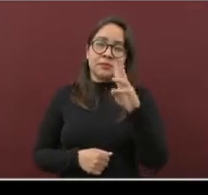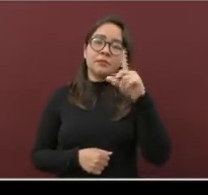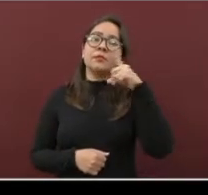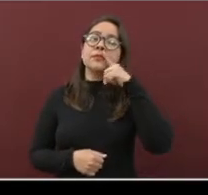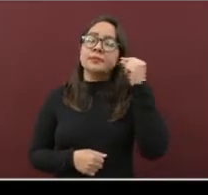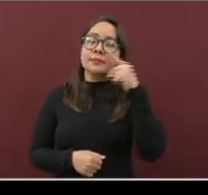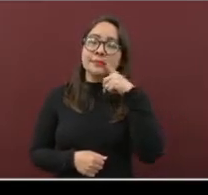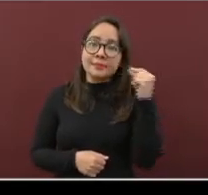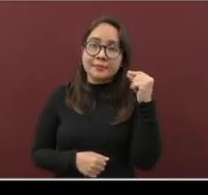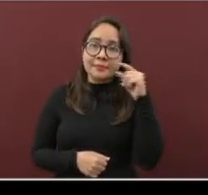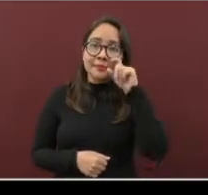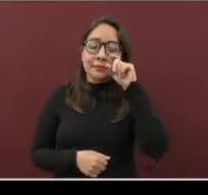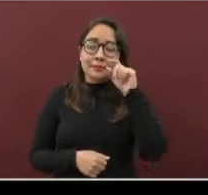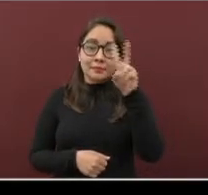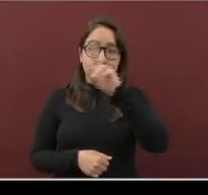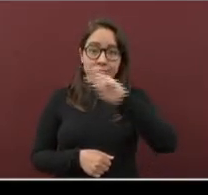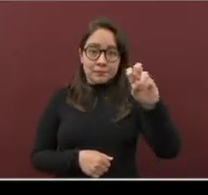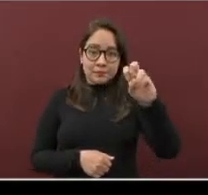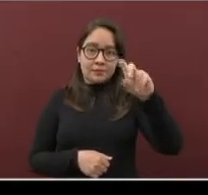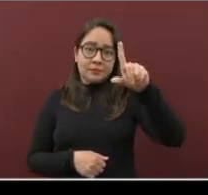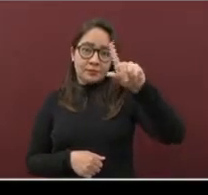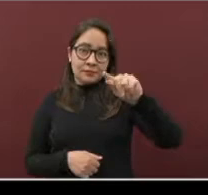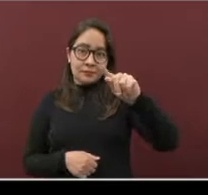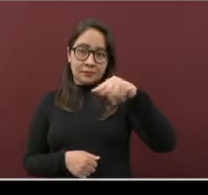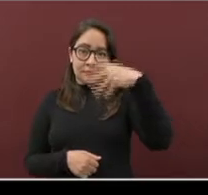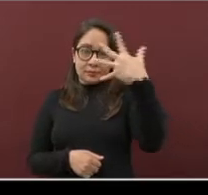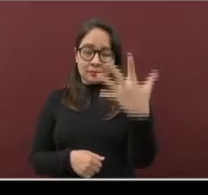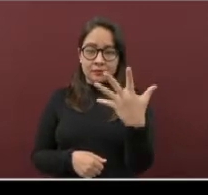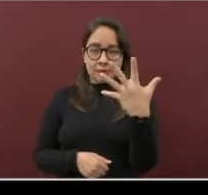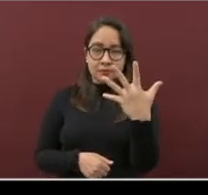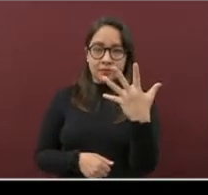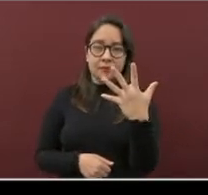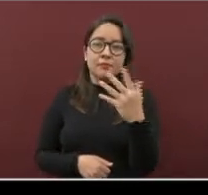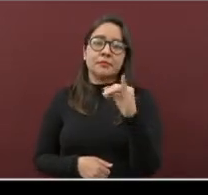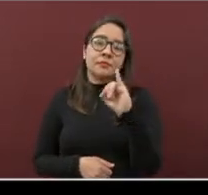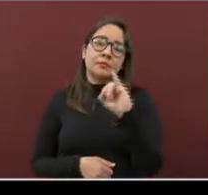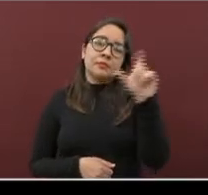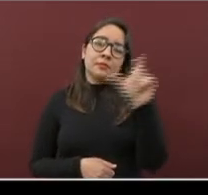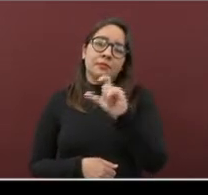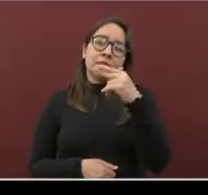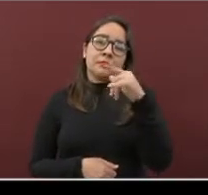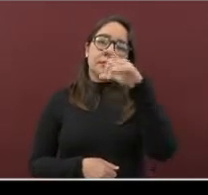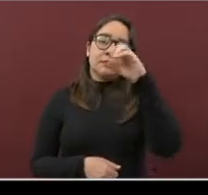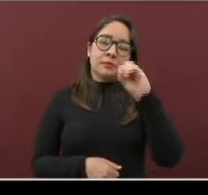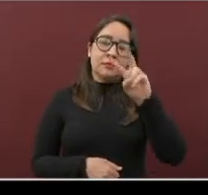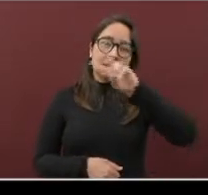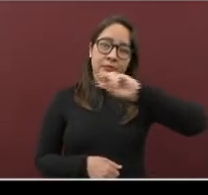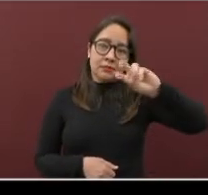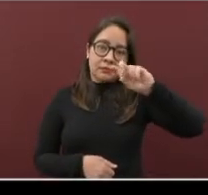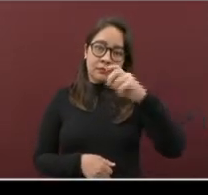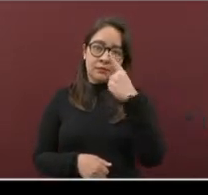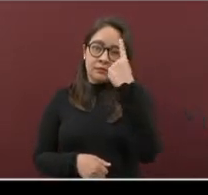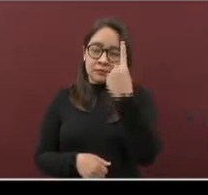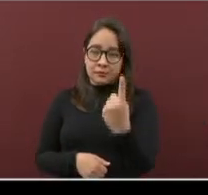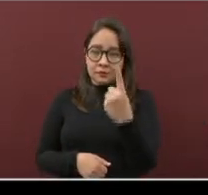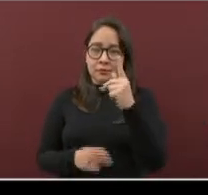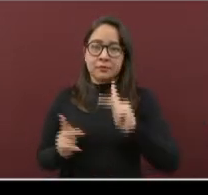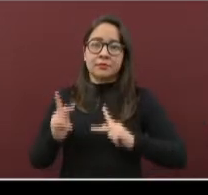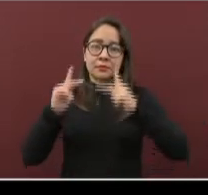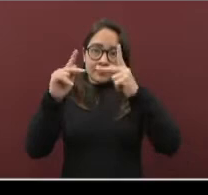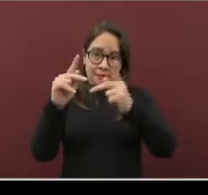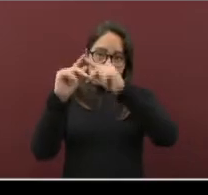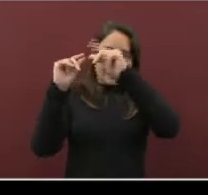Emiliano Zapata, 275. Izguatlancillo, 231. Puente